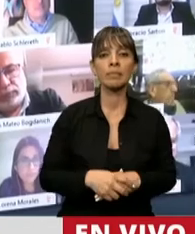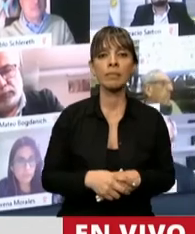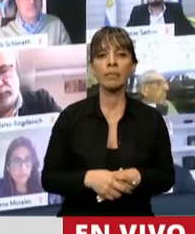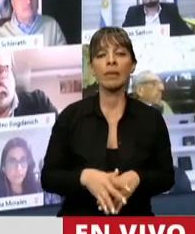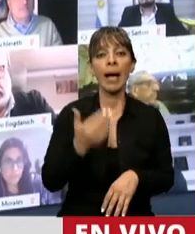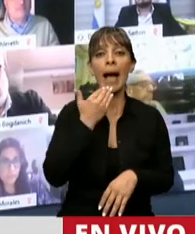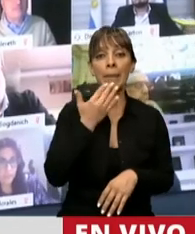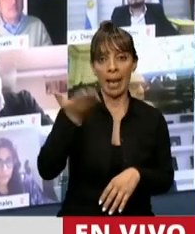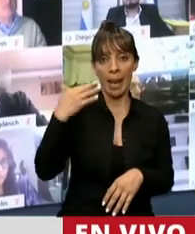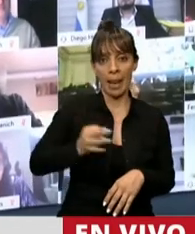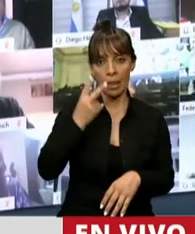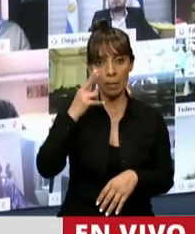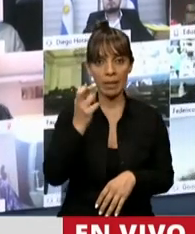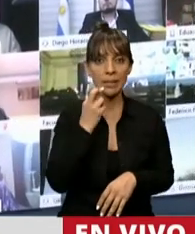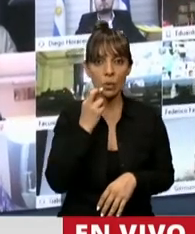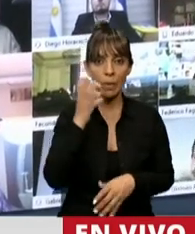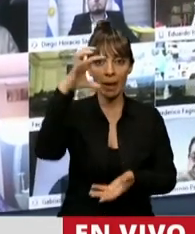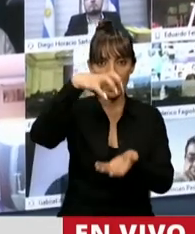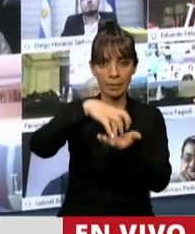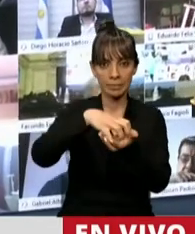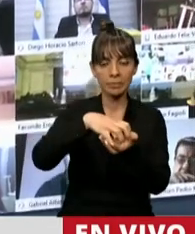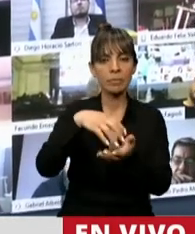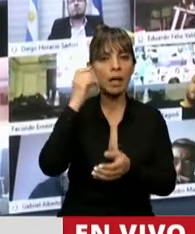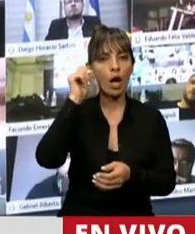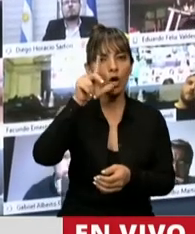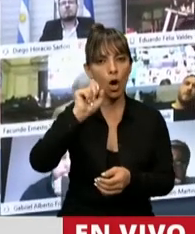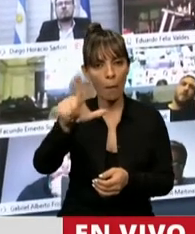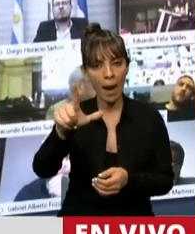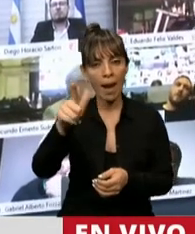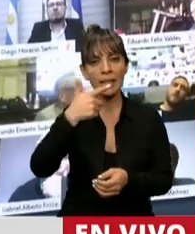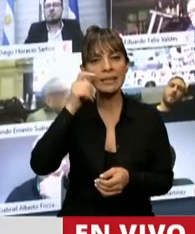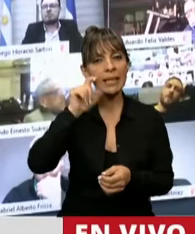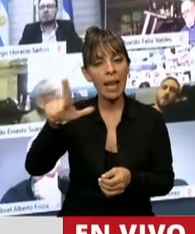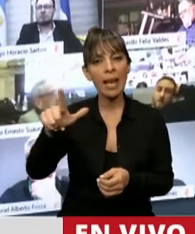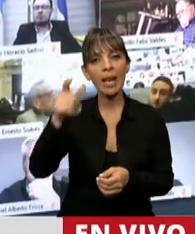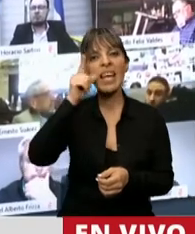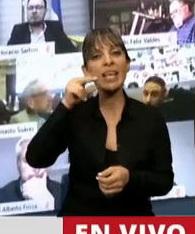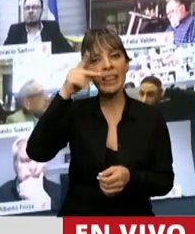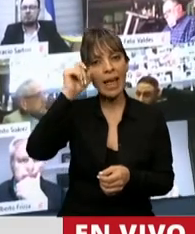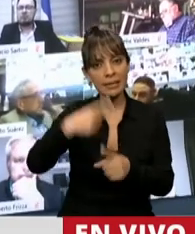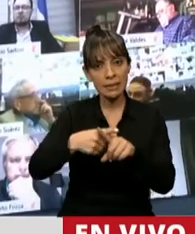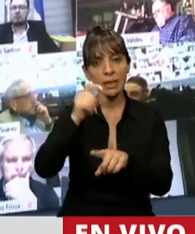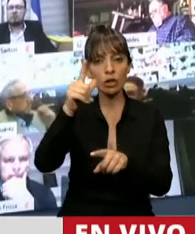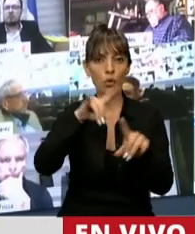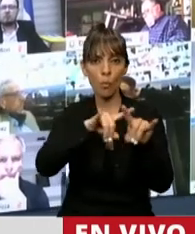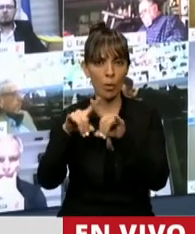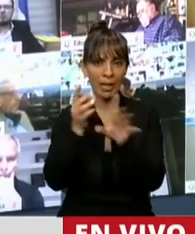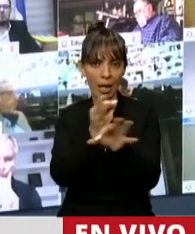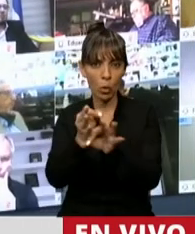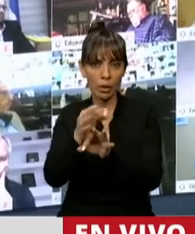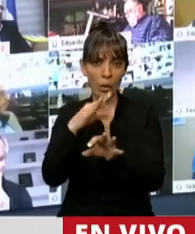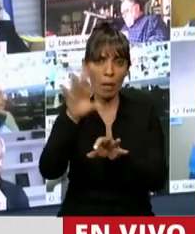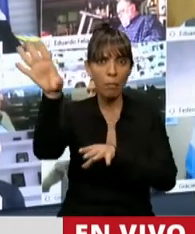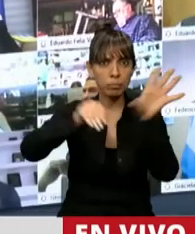2019, Global Skill Index, que es un prestigioso portal educativo... ...tomando como referencia 60